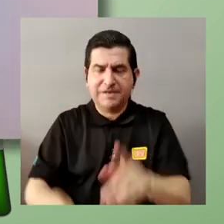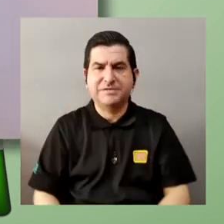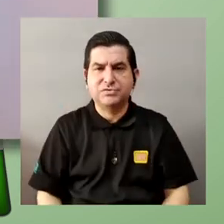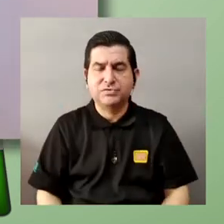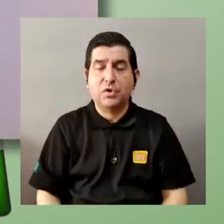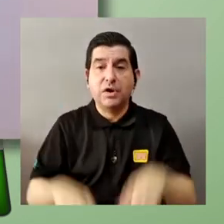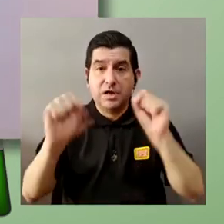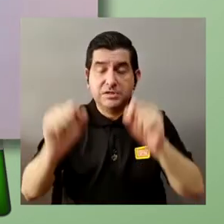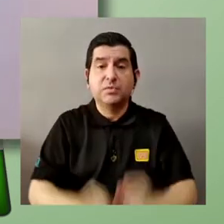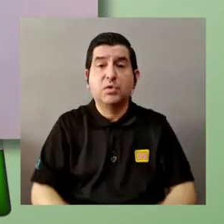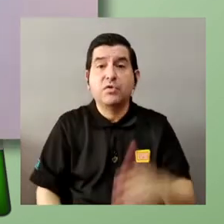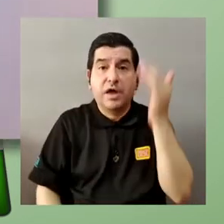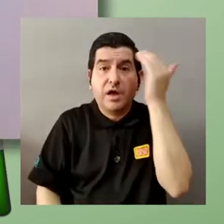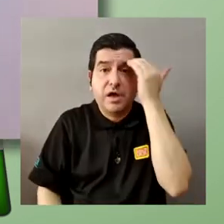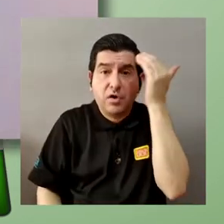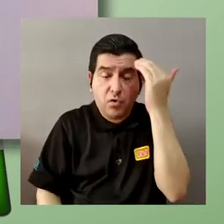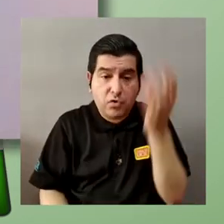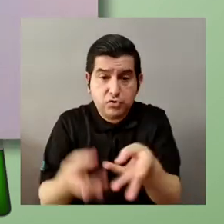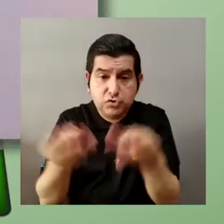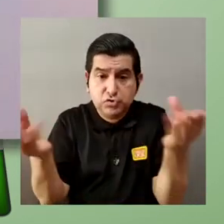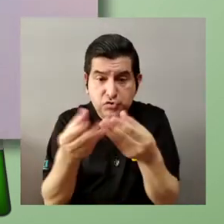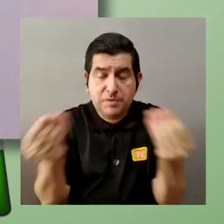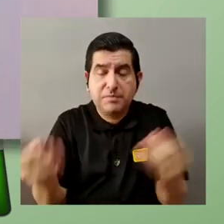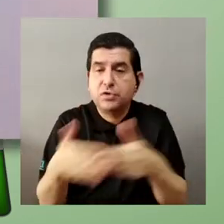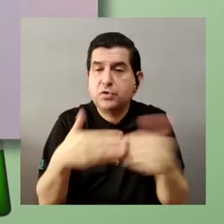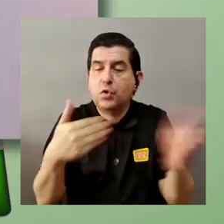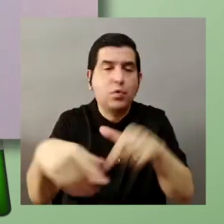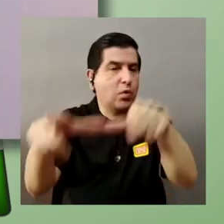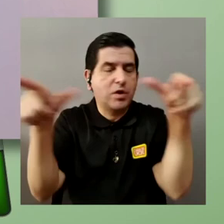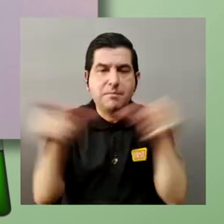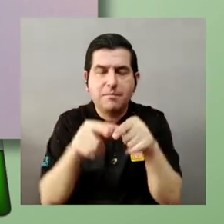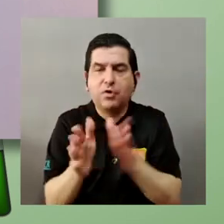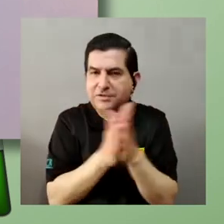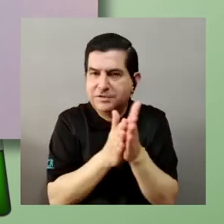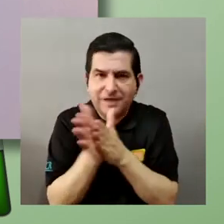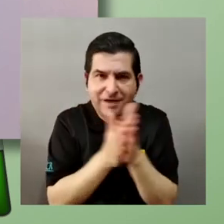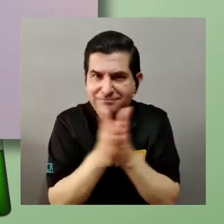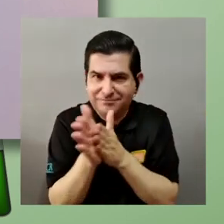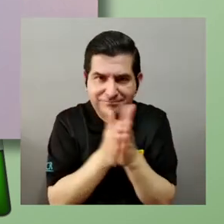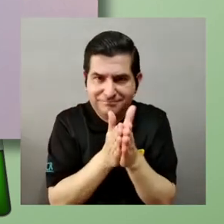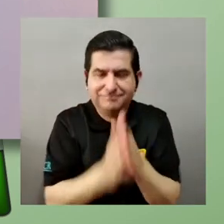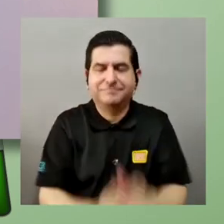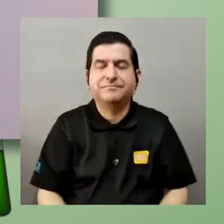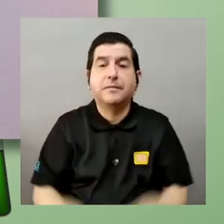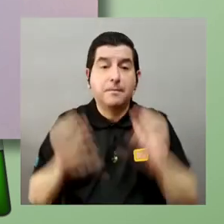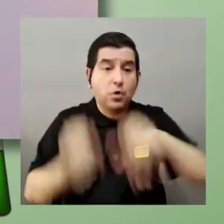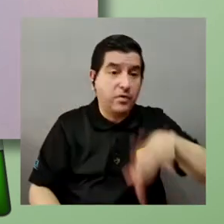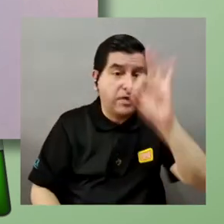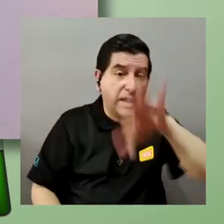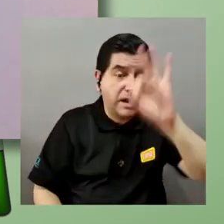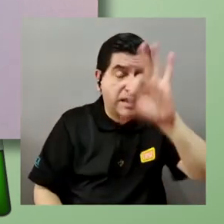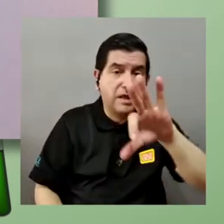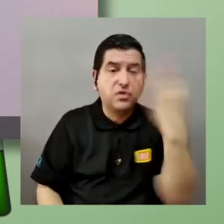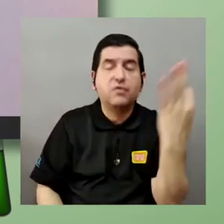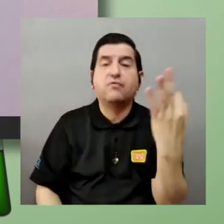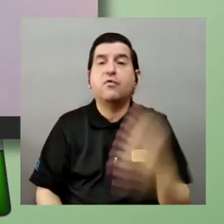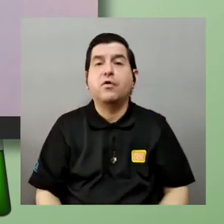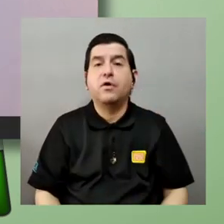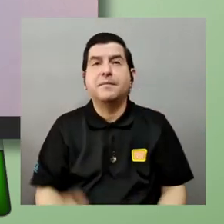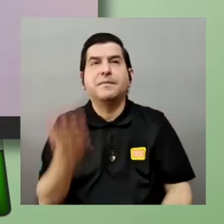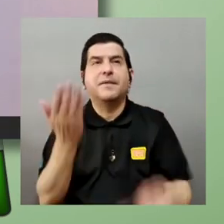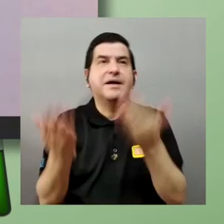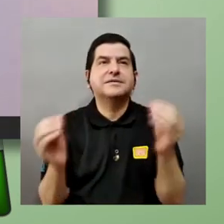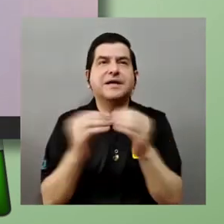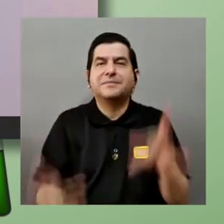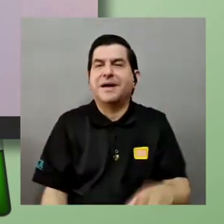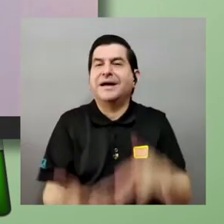las personas acaparemos el conocimiento que se produce sea donde sea que se produce que lo podamos conseguir de